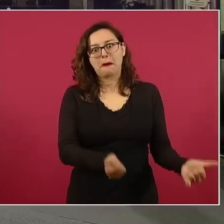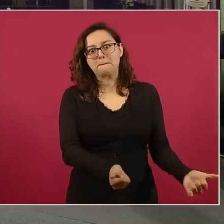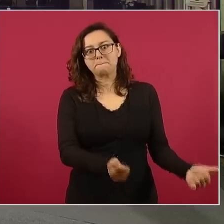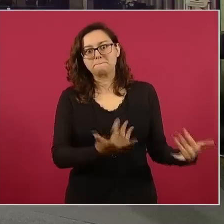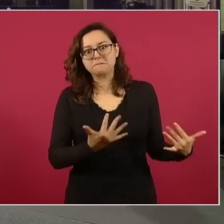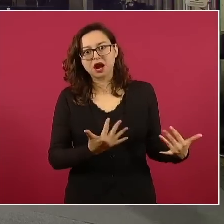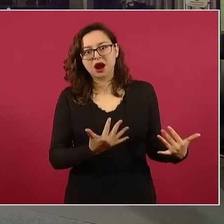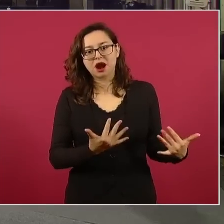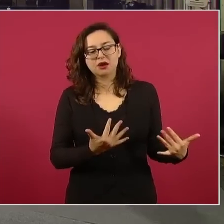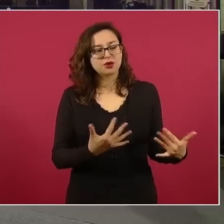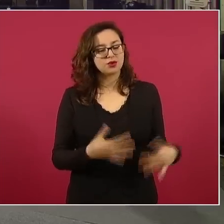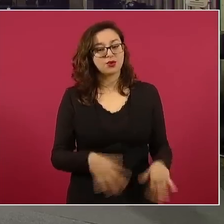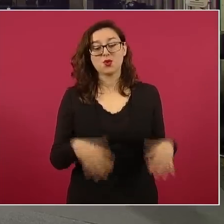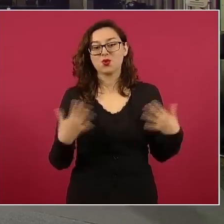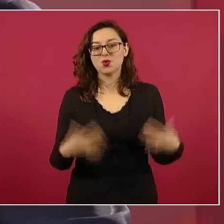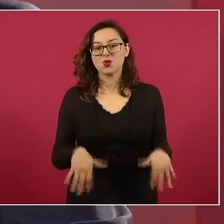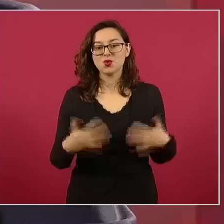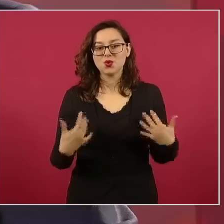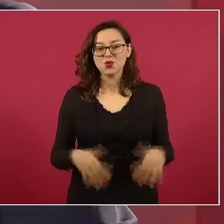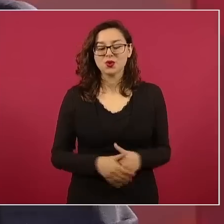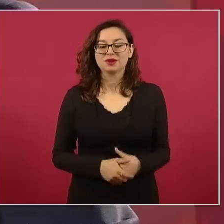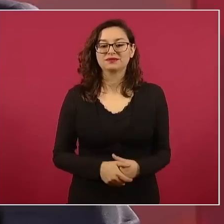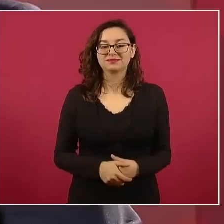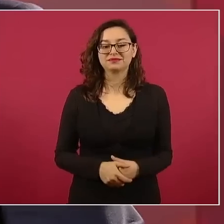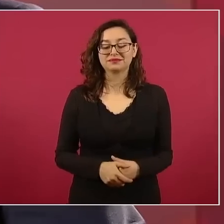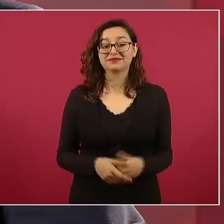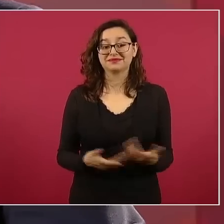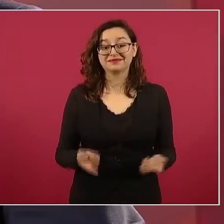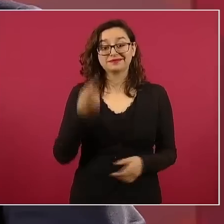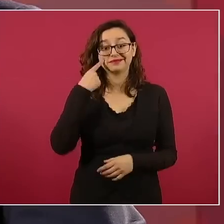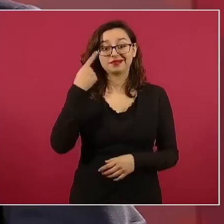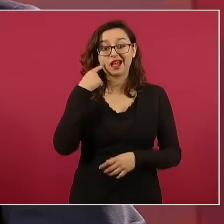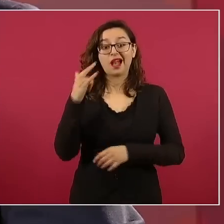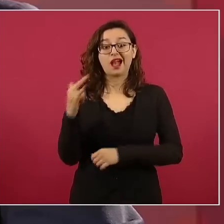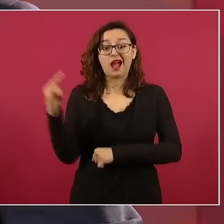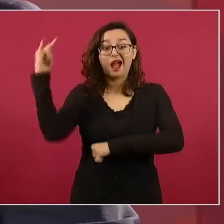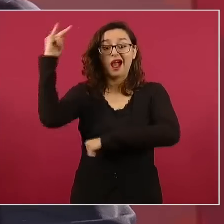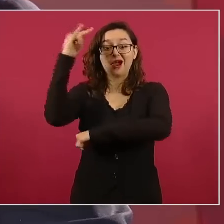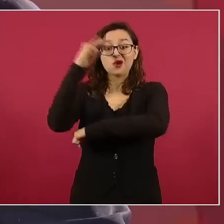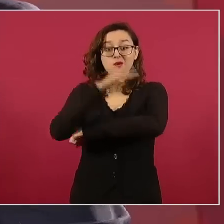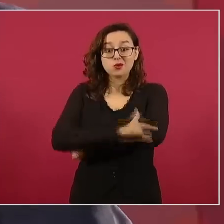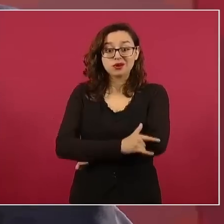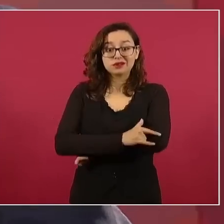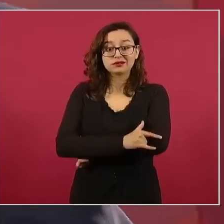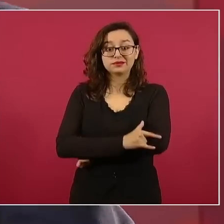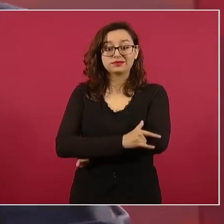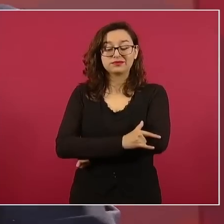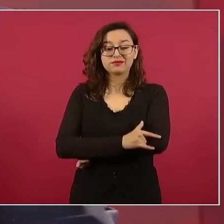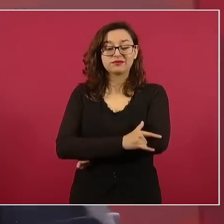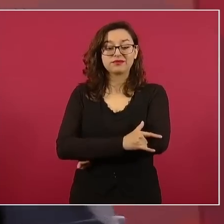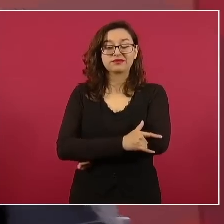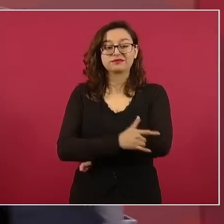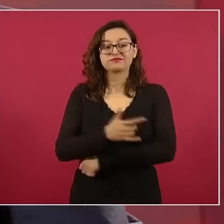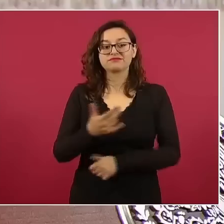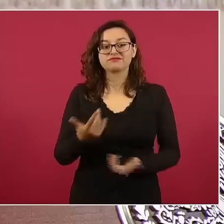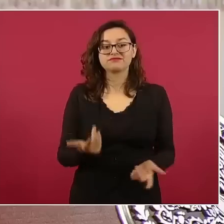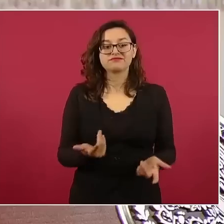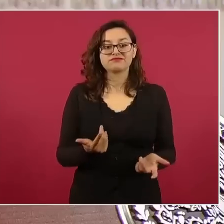y desde que llegamos al aeropuerto, nada más que ya no puedo yo